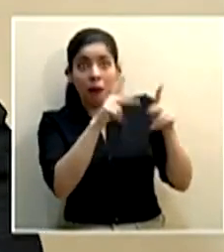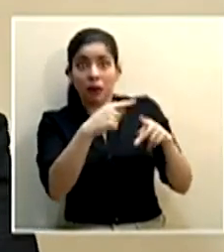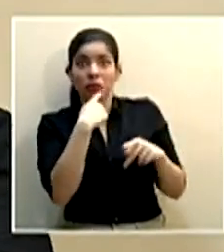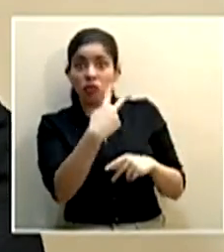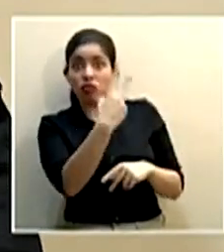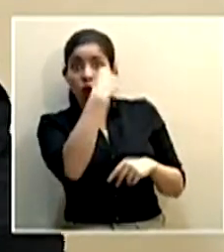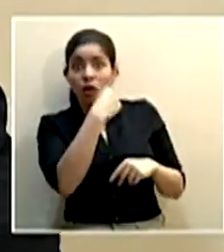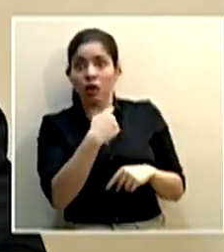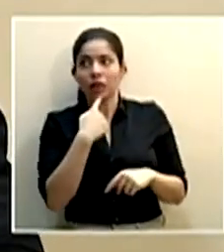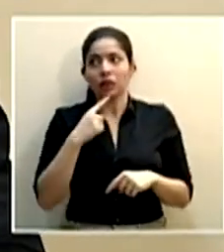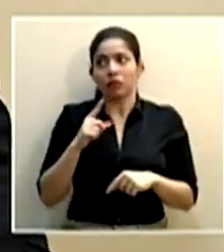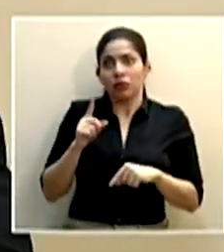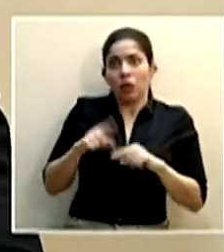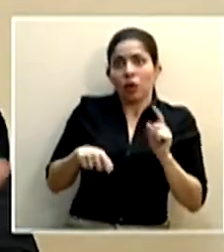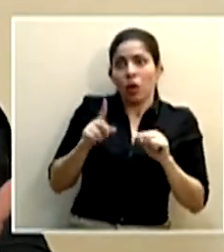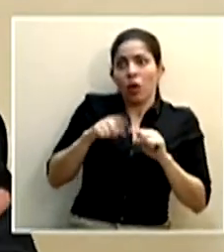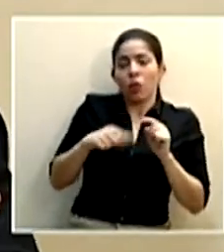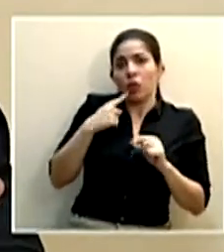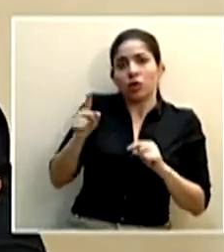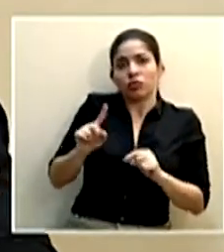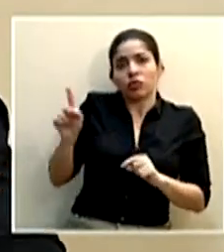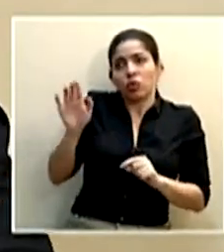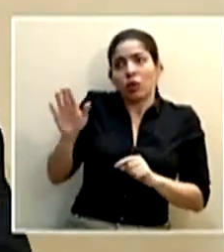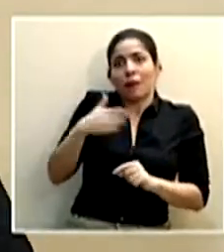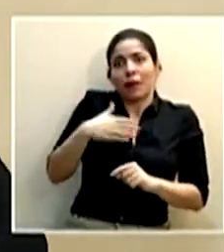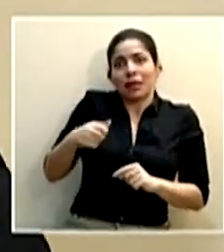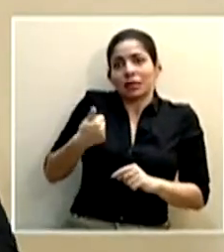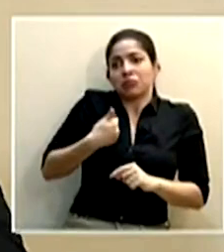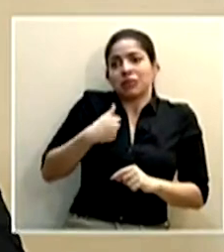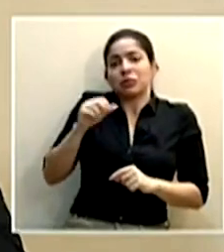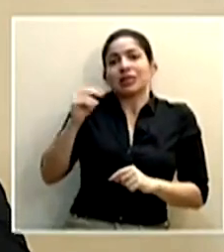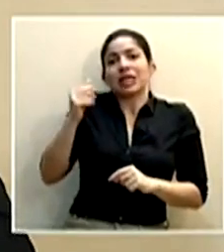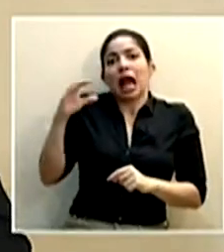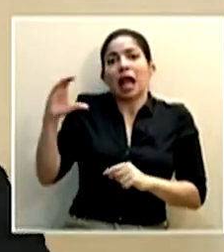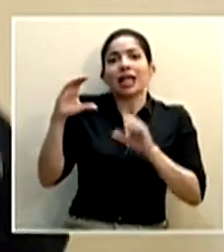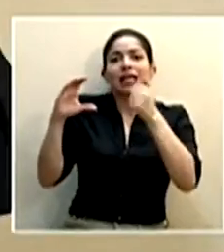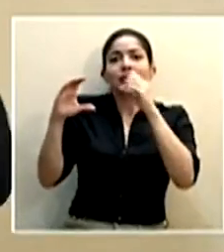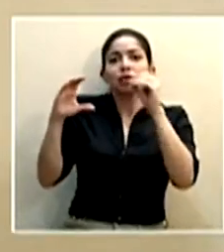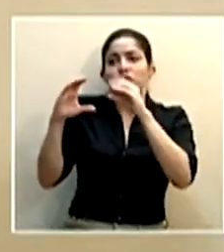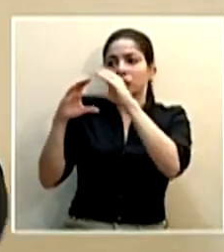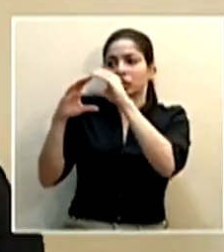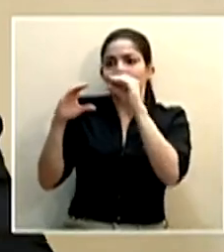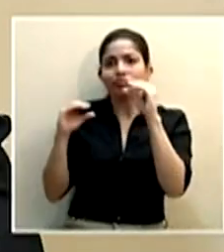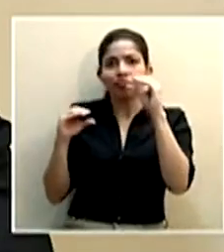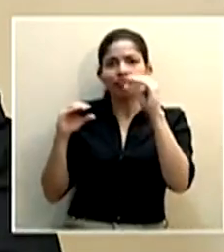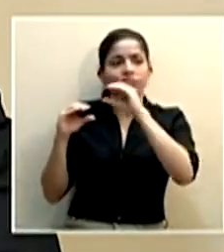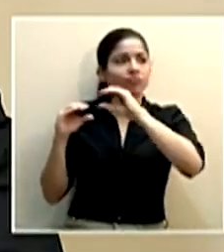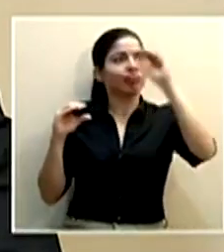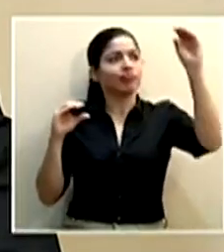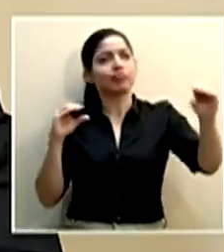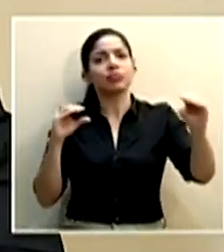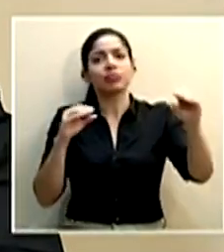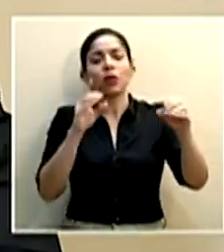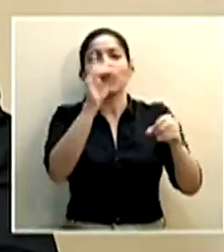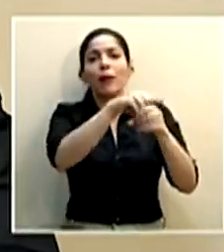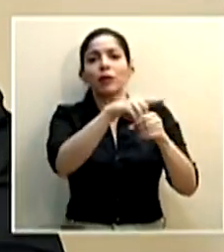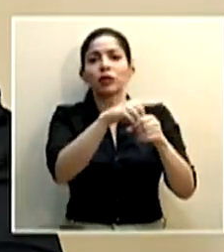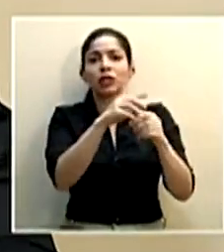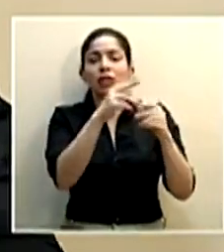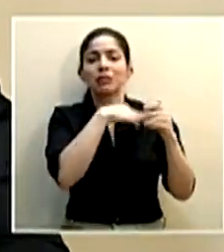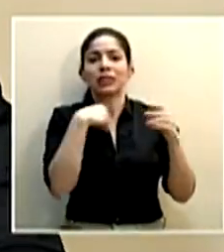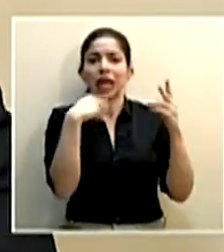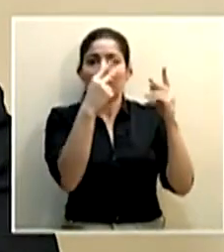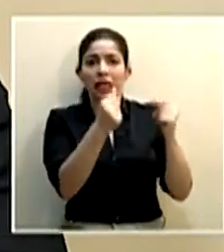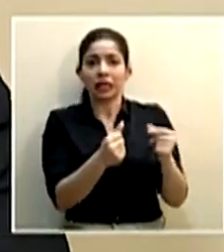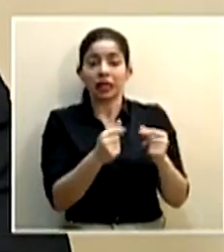negar eso? Me dijeron, no. Nadie le puede negar a usted, presidente, que usted tome el 10% de su salario y lo deposita en la cuenta de Hacienda. Entonces, en